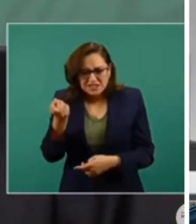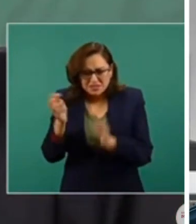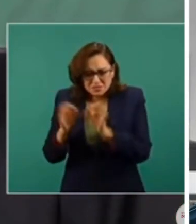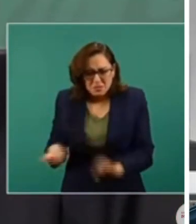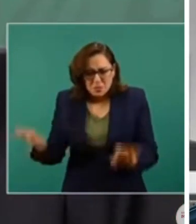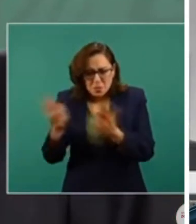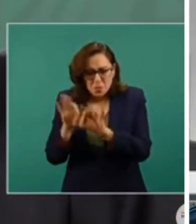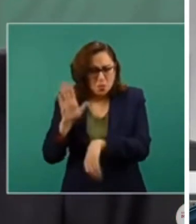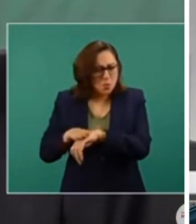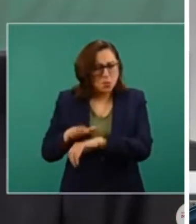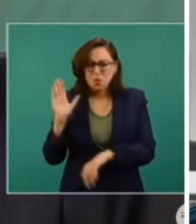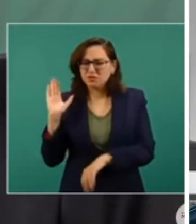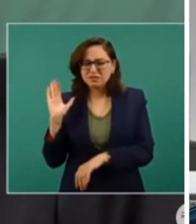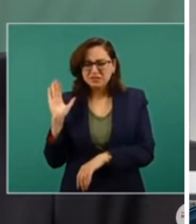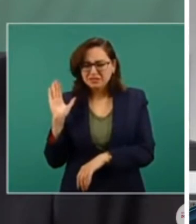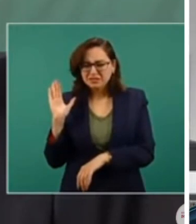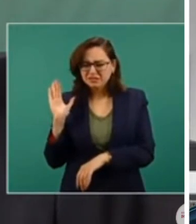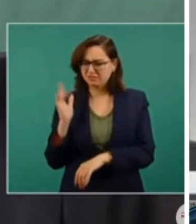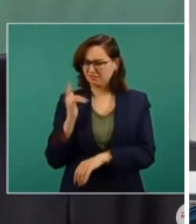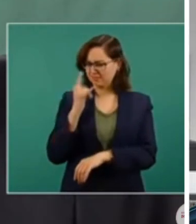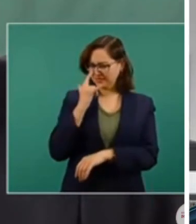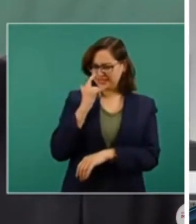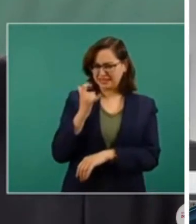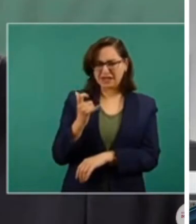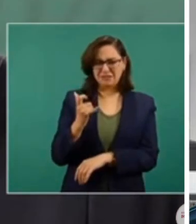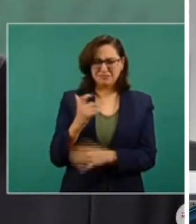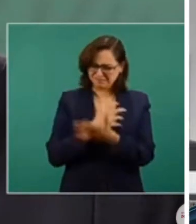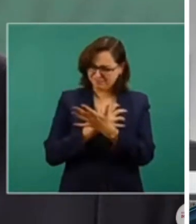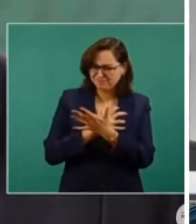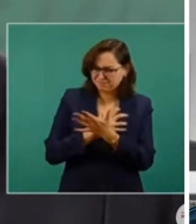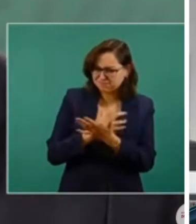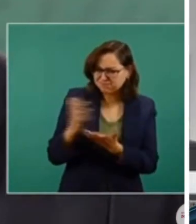¿No les parece una exageración?